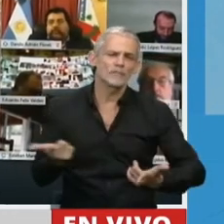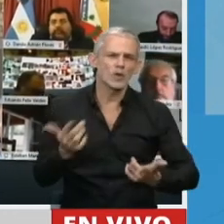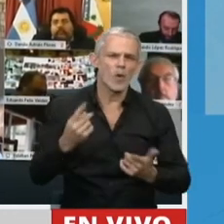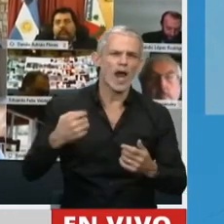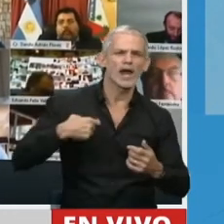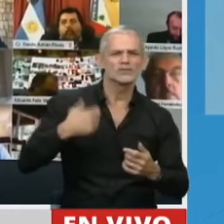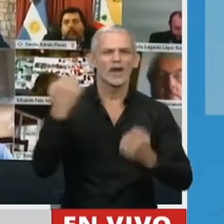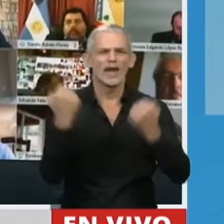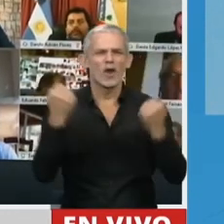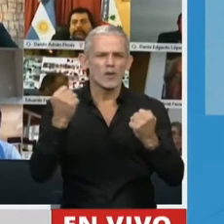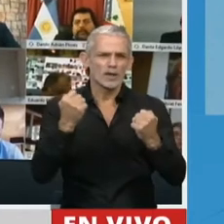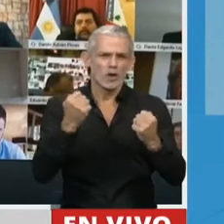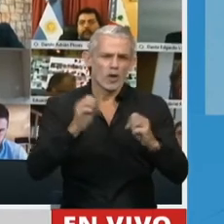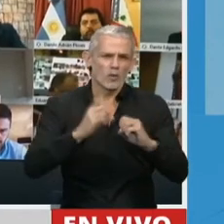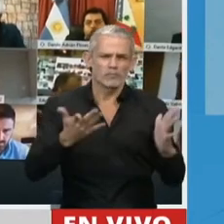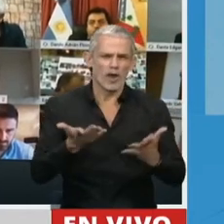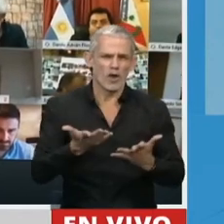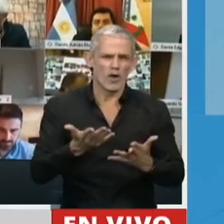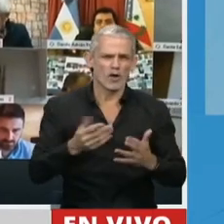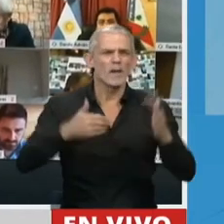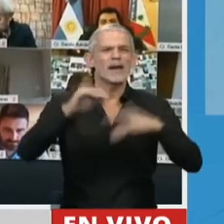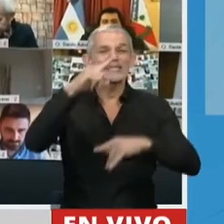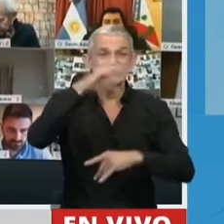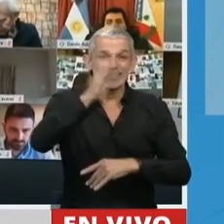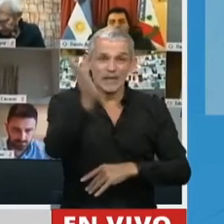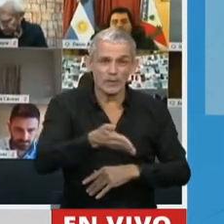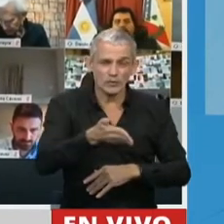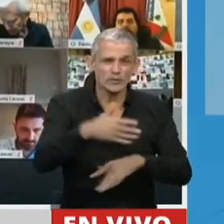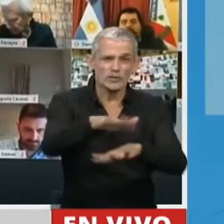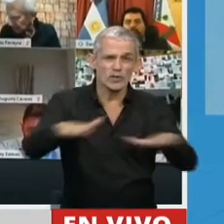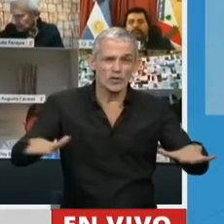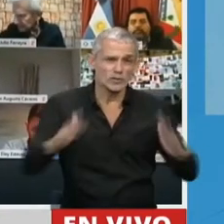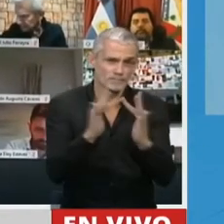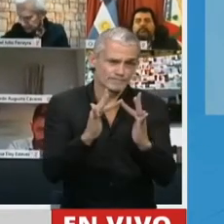socioeconómicamente, esta cifra es favorosa, más del 70%.